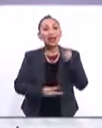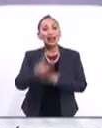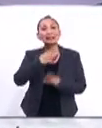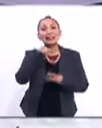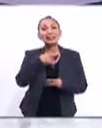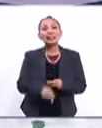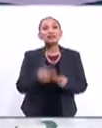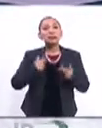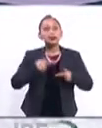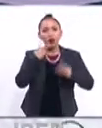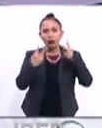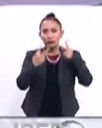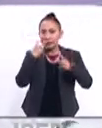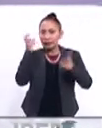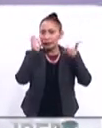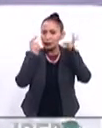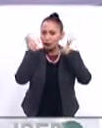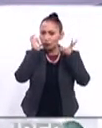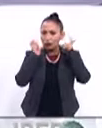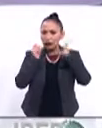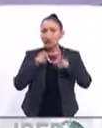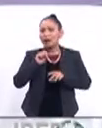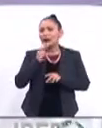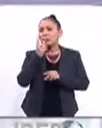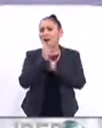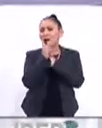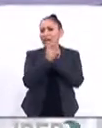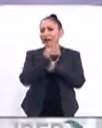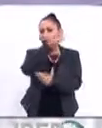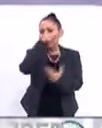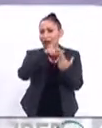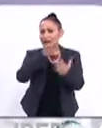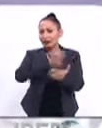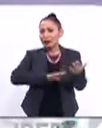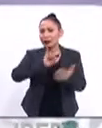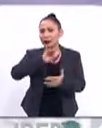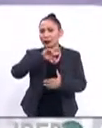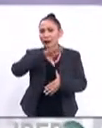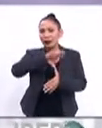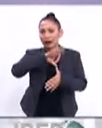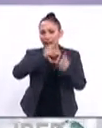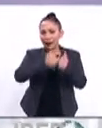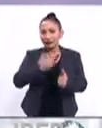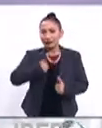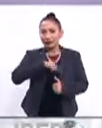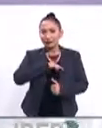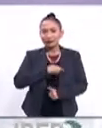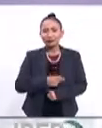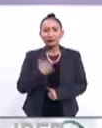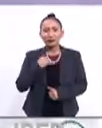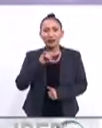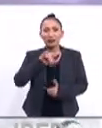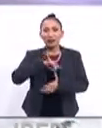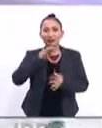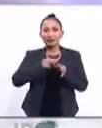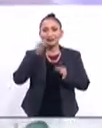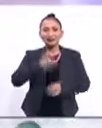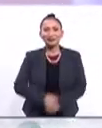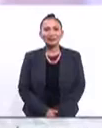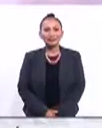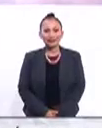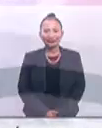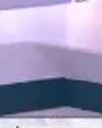bienvenida a quienes nos ven y nos escuchan desde los 22 países de la región iberoamericana. Quédense con nosotros, esto es Iberoamérica al Día.